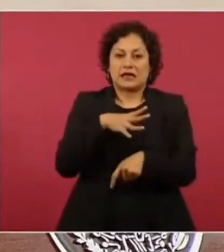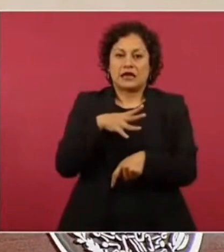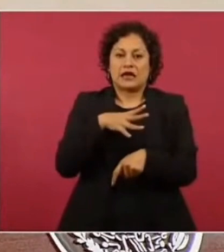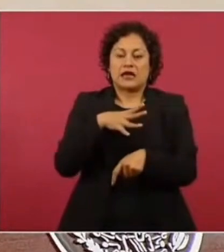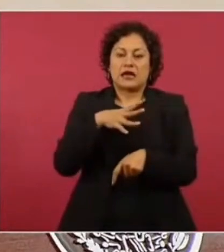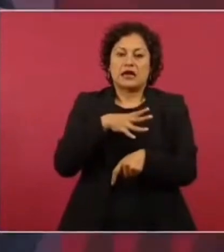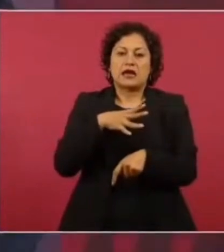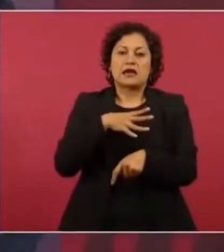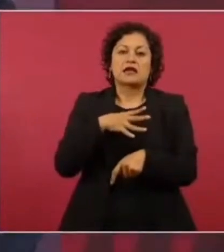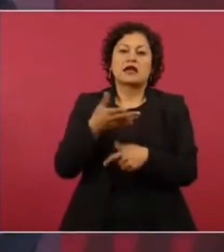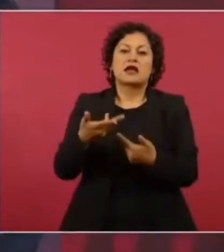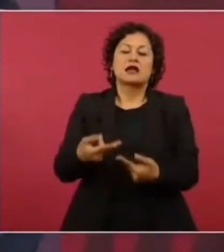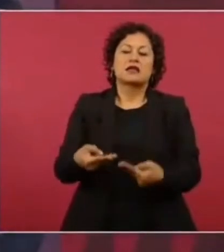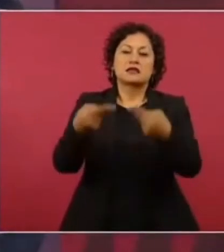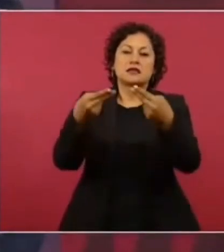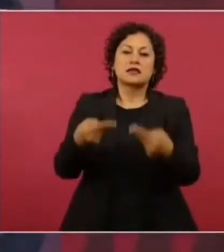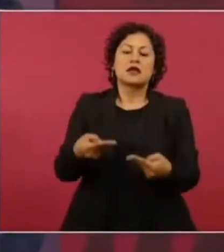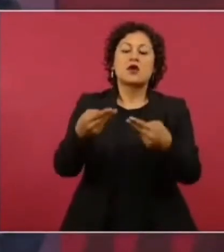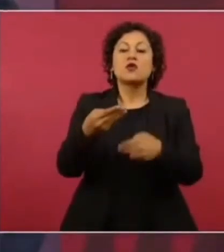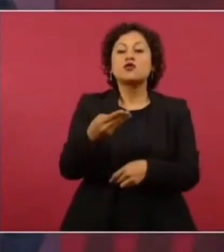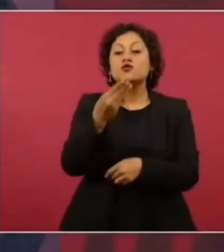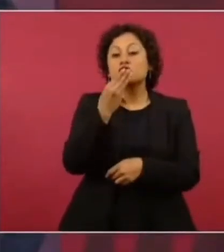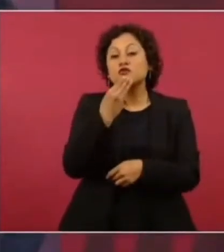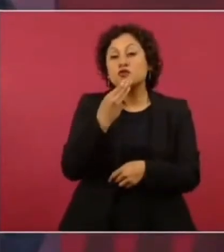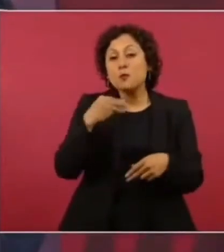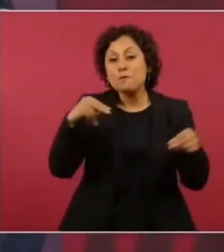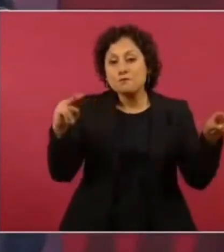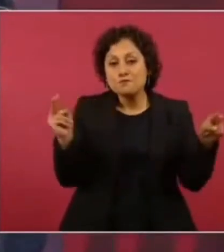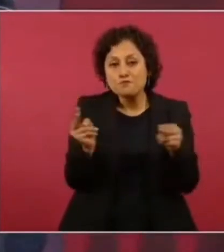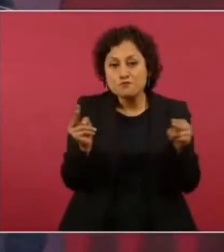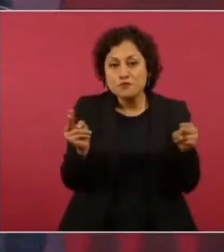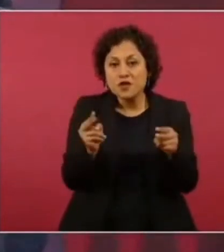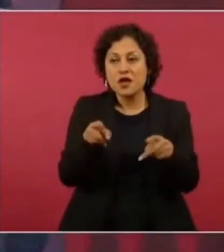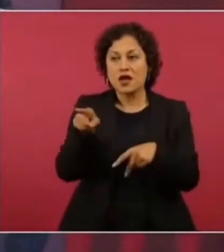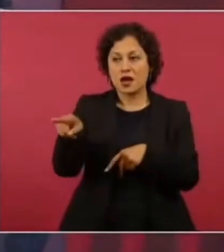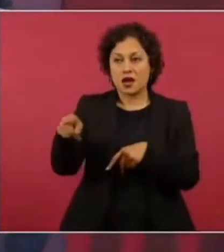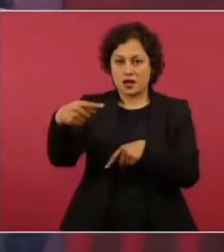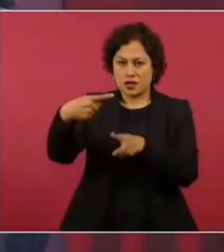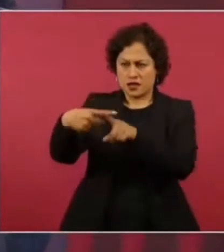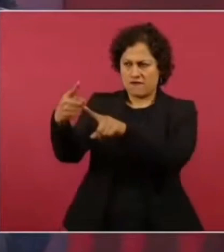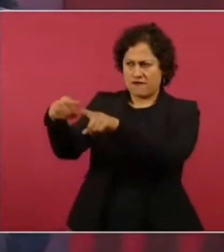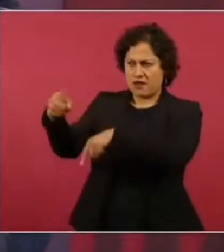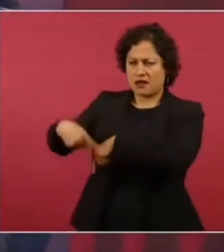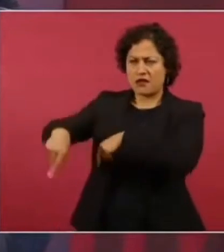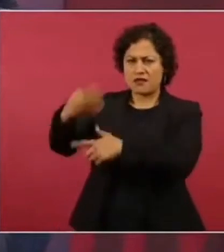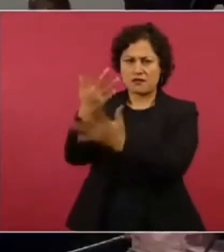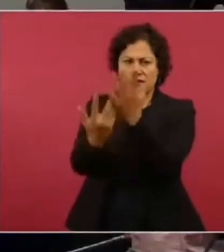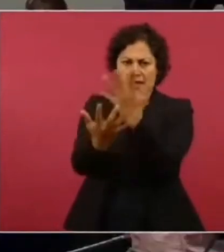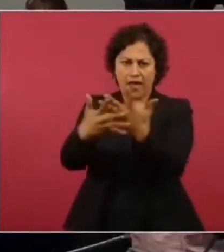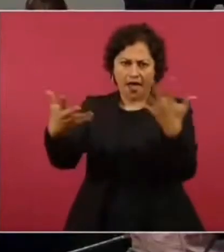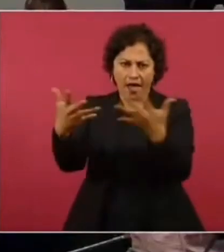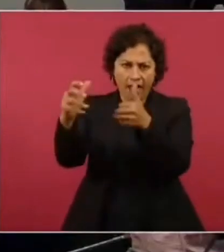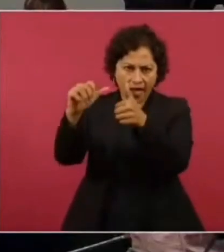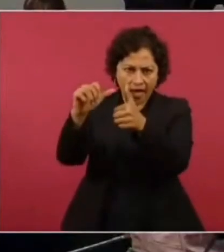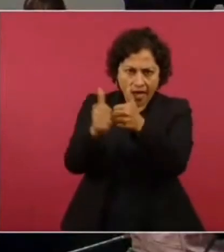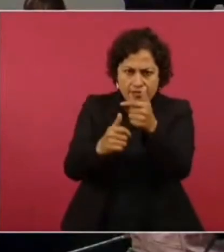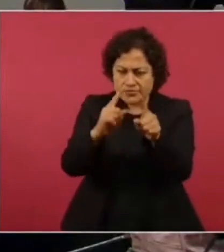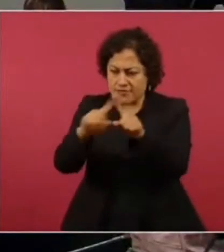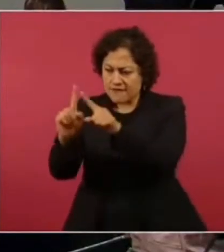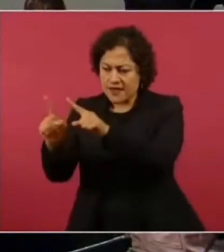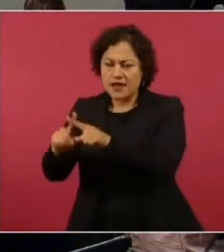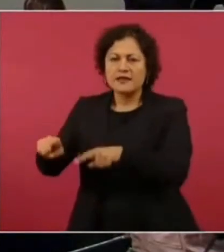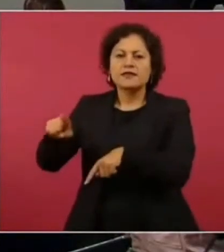producen de manera artesanal alimentos,